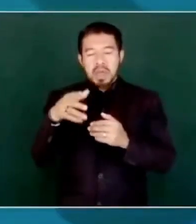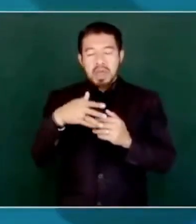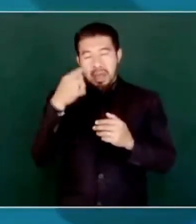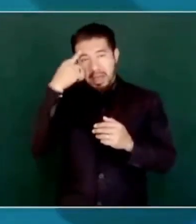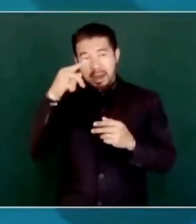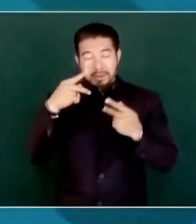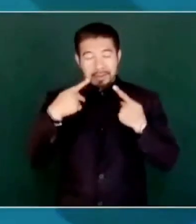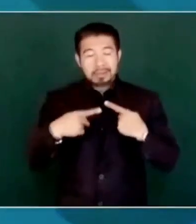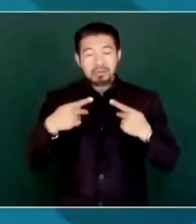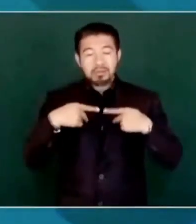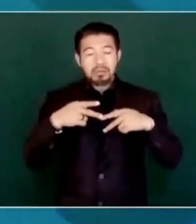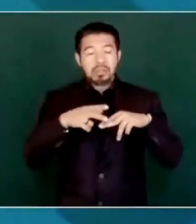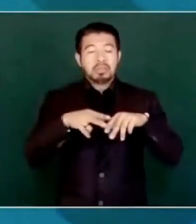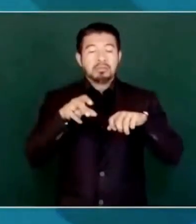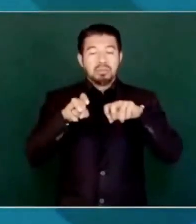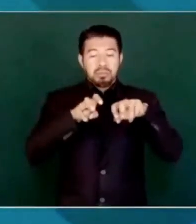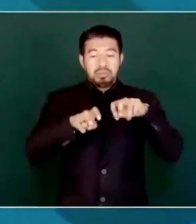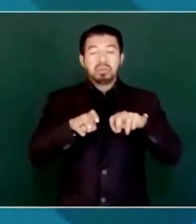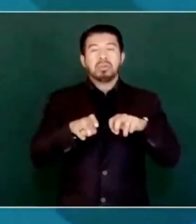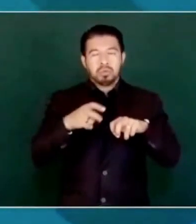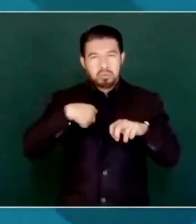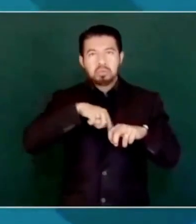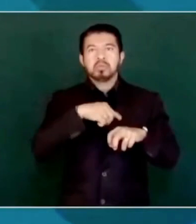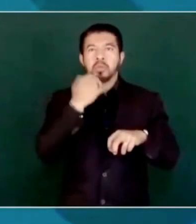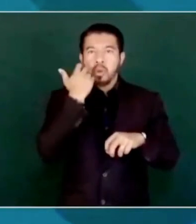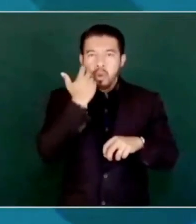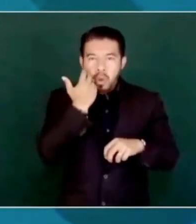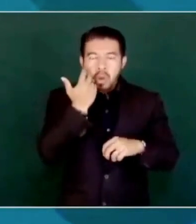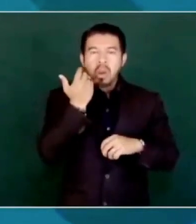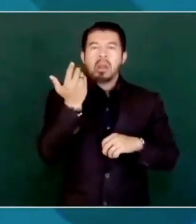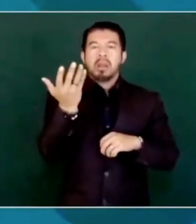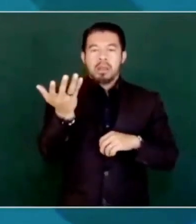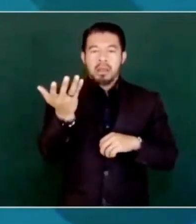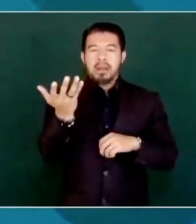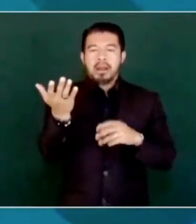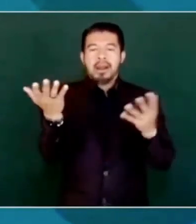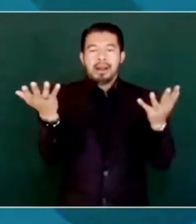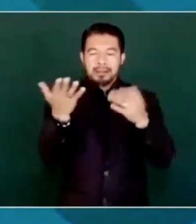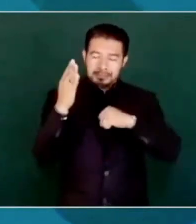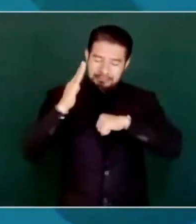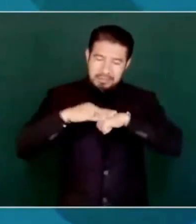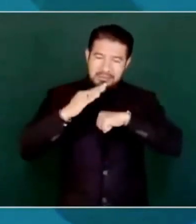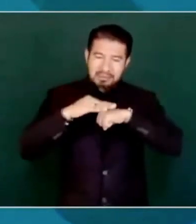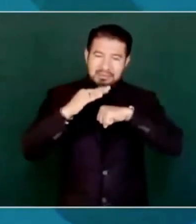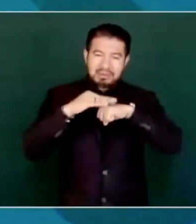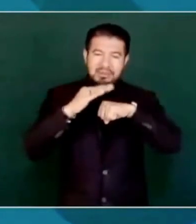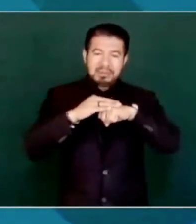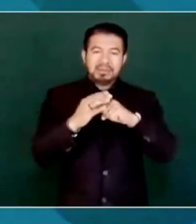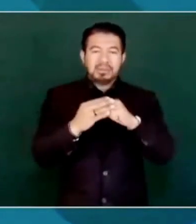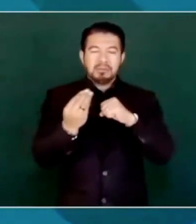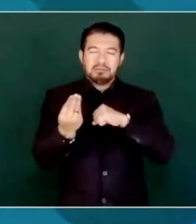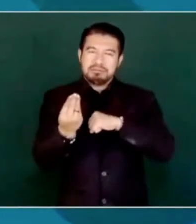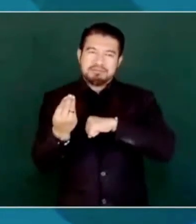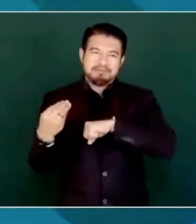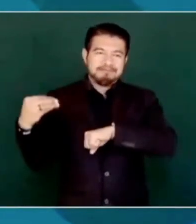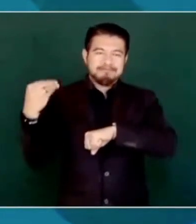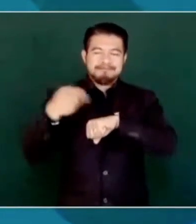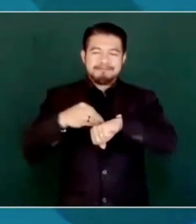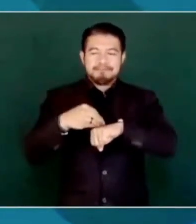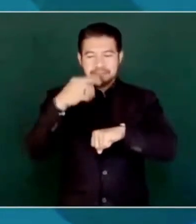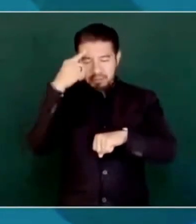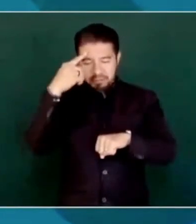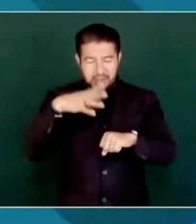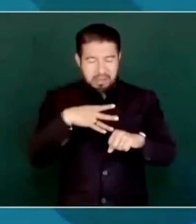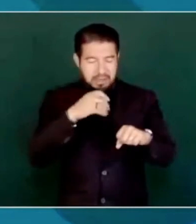es continuar reestableciendo el